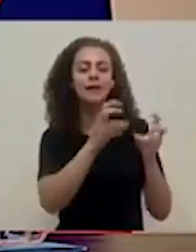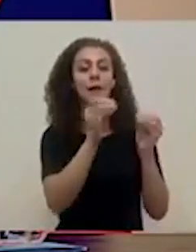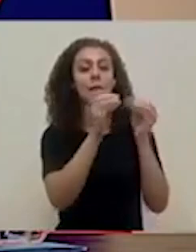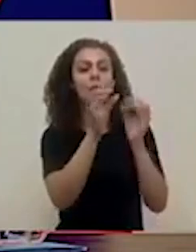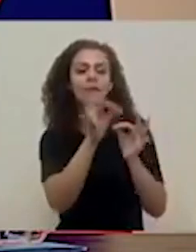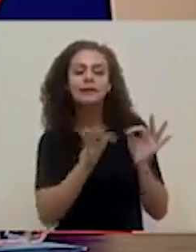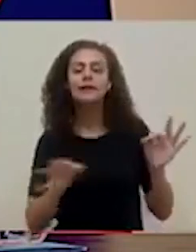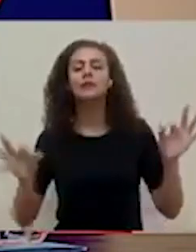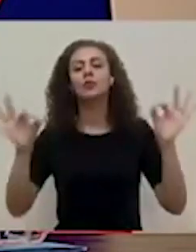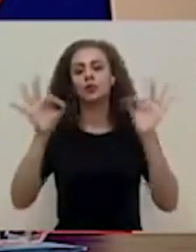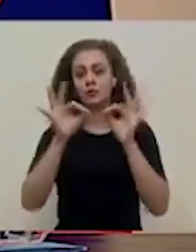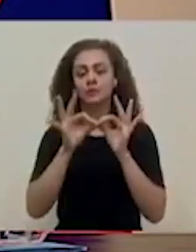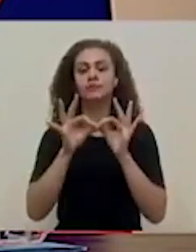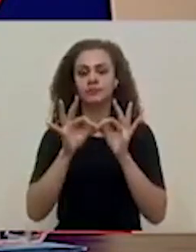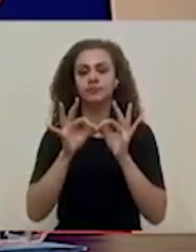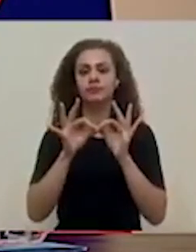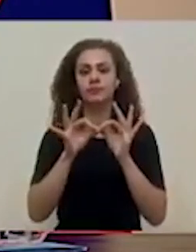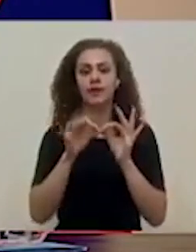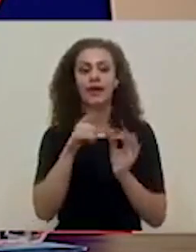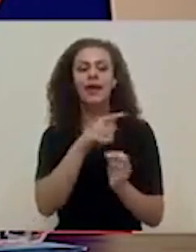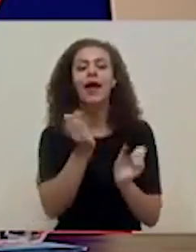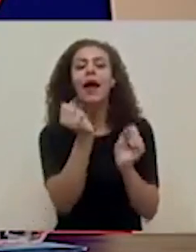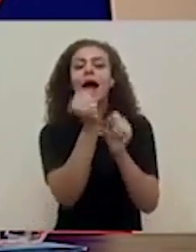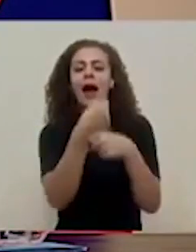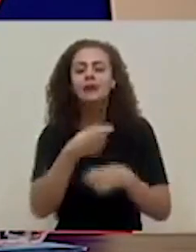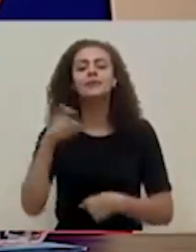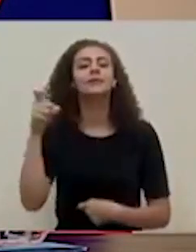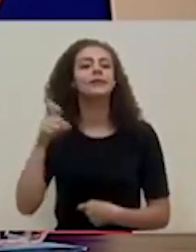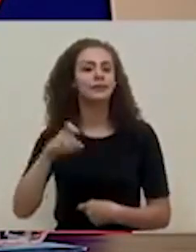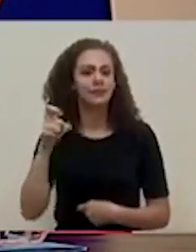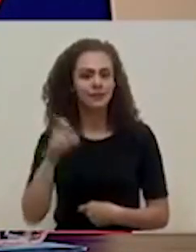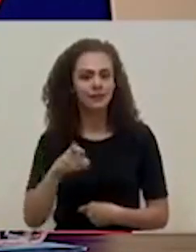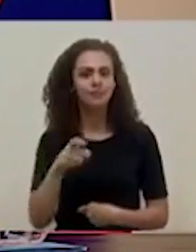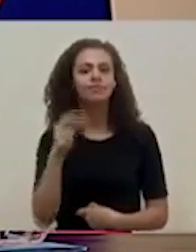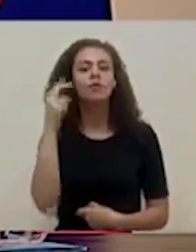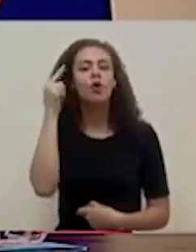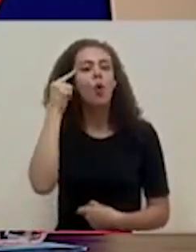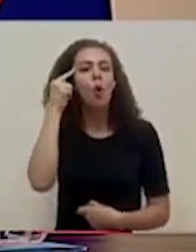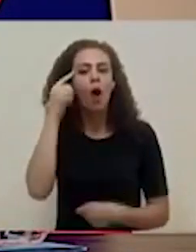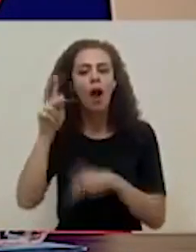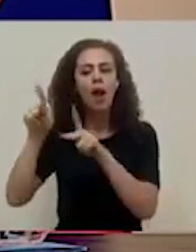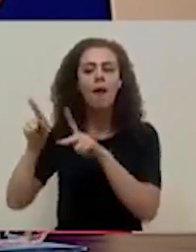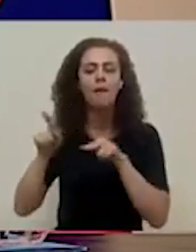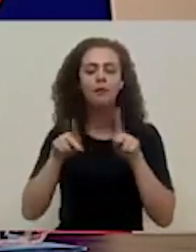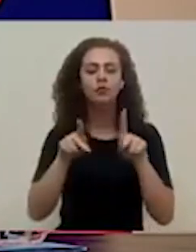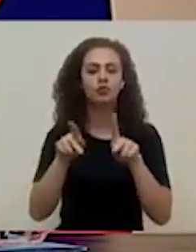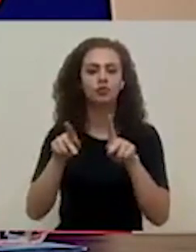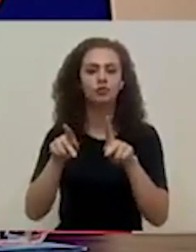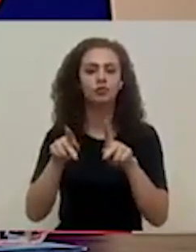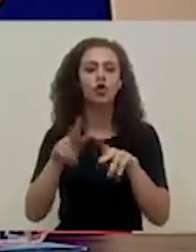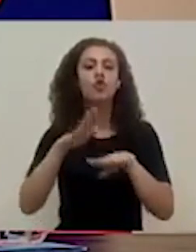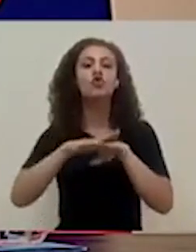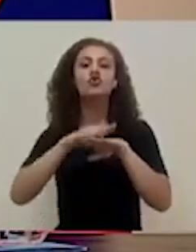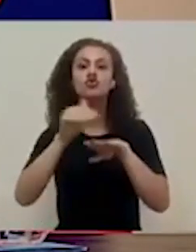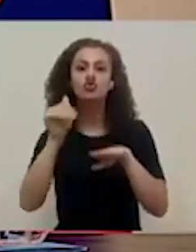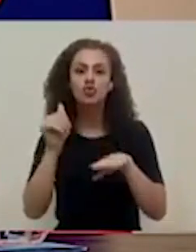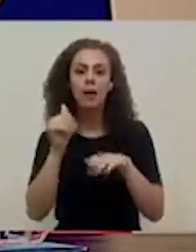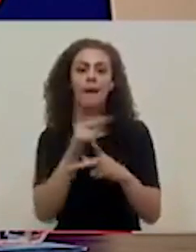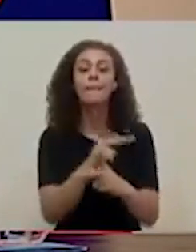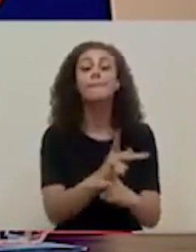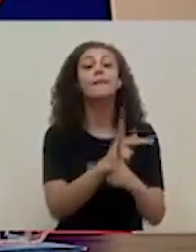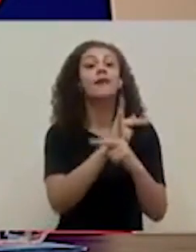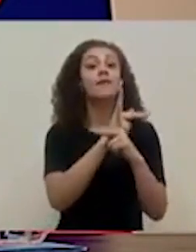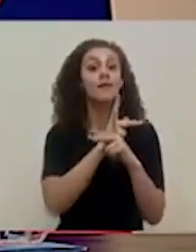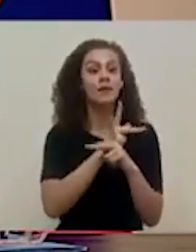importantes que hacen necesaria la conciencia ciudadana sobre la